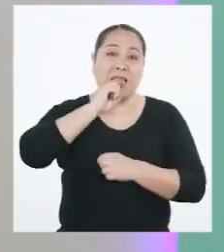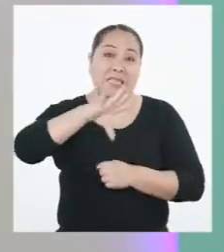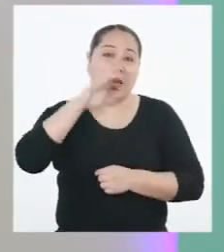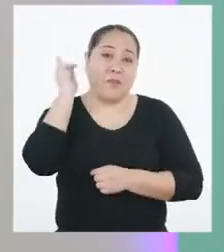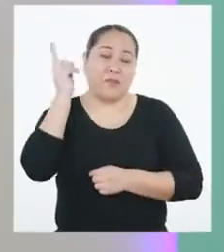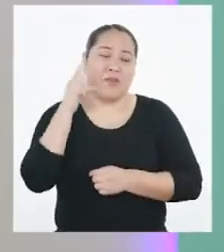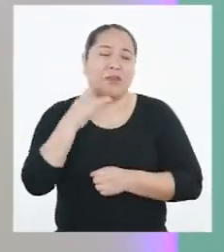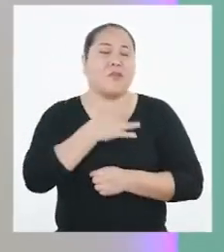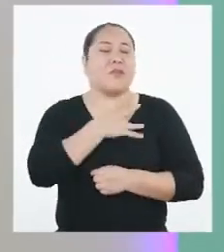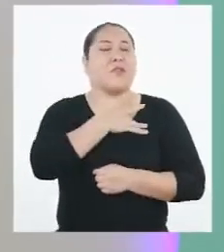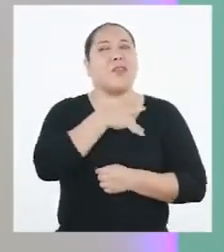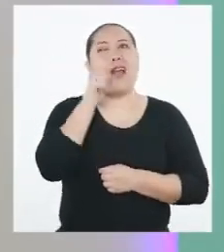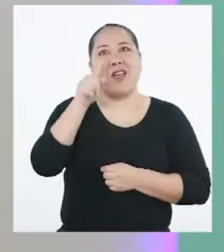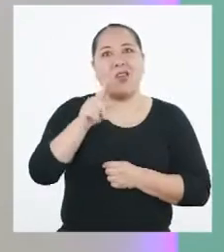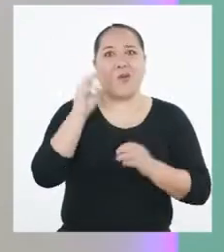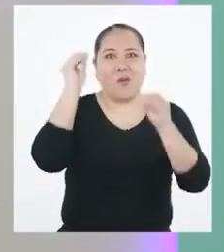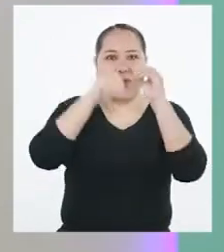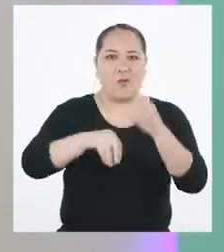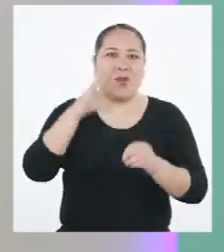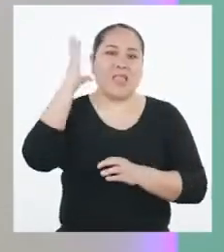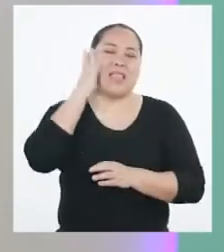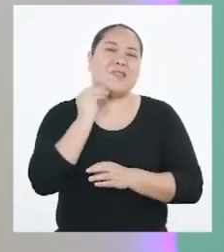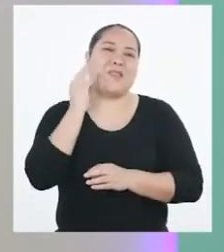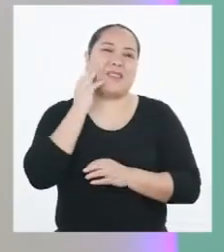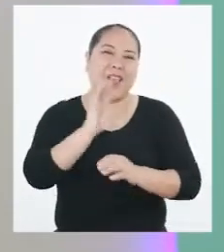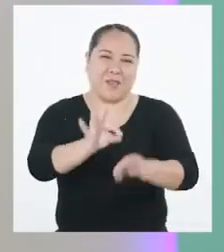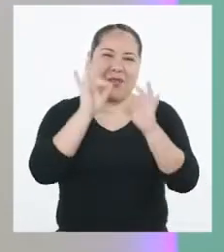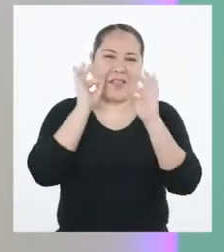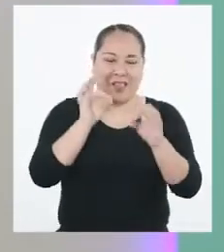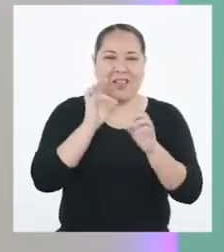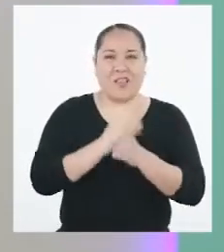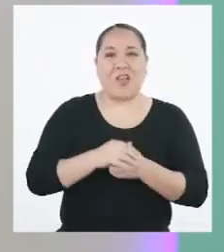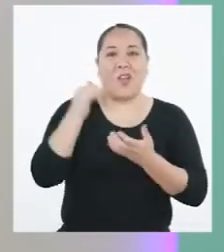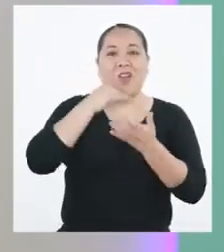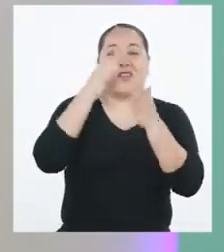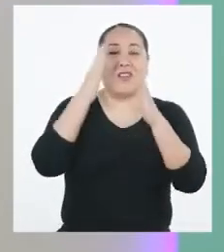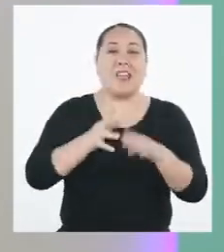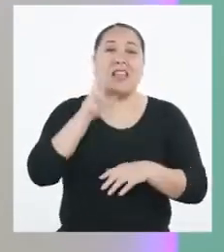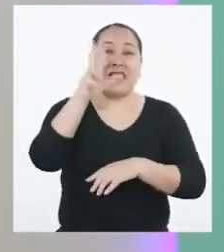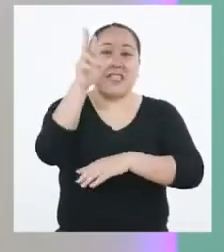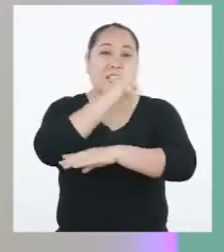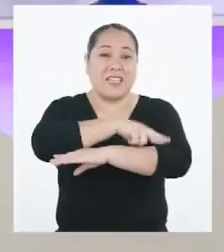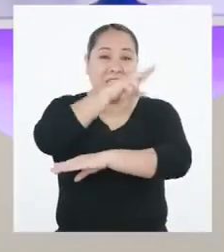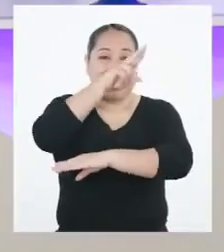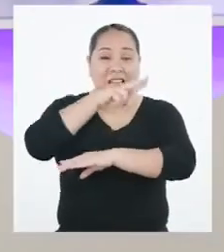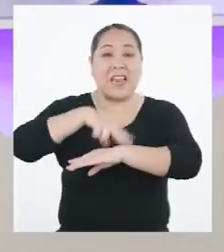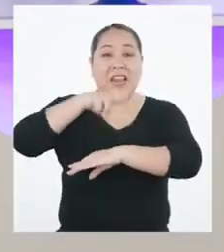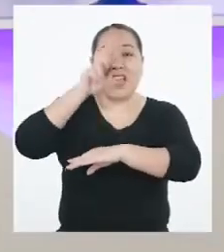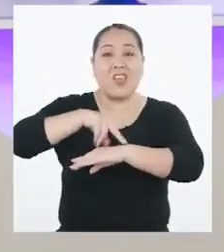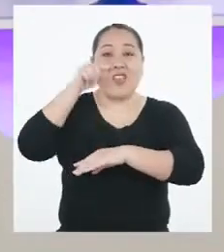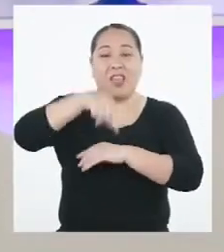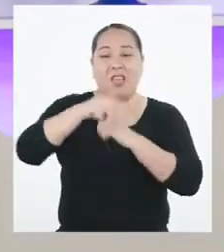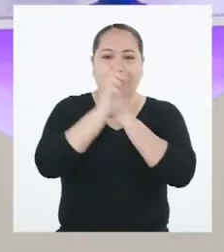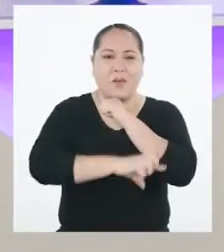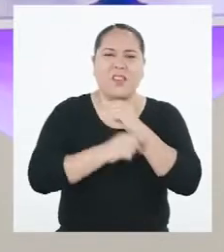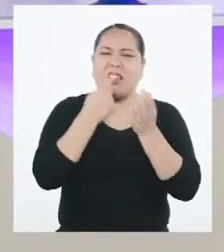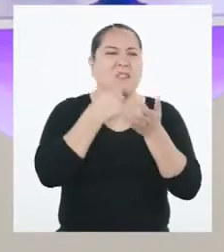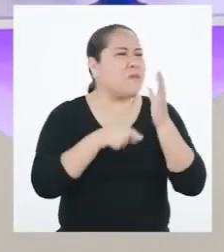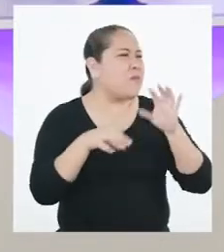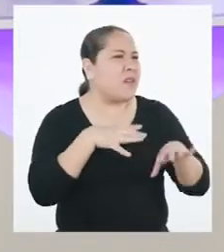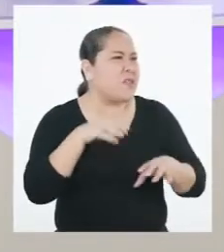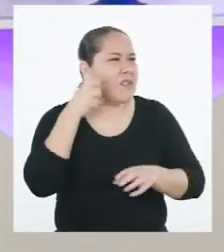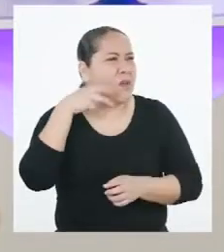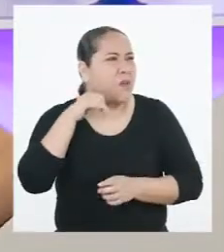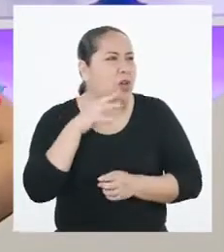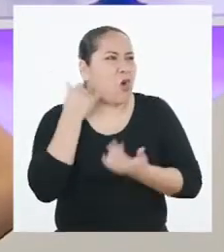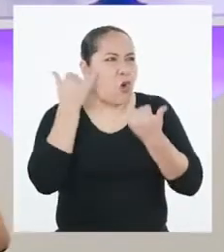inspiré. Voy a desarrollar una experiencia estupenda con estudiantes de las tres regiones de nuestro país. Mario, ¿qué vas a hacer? ¿Qué